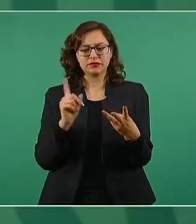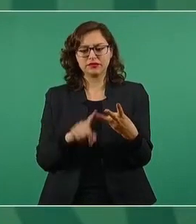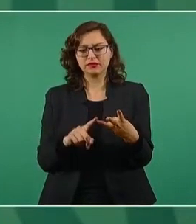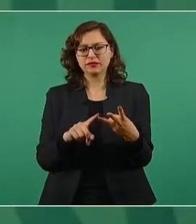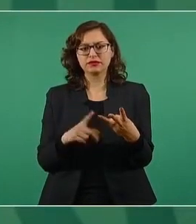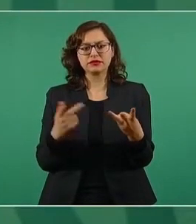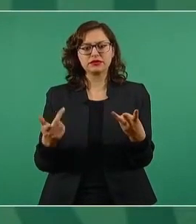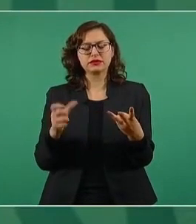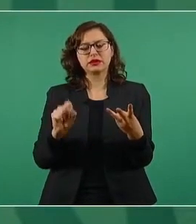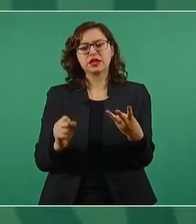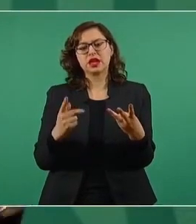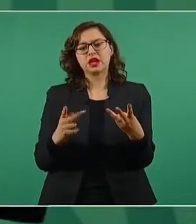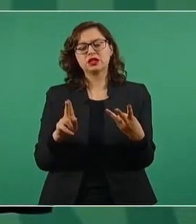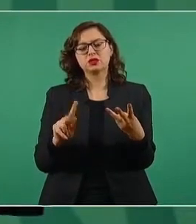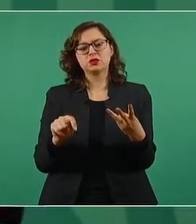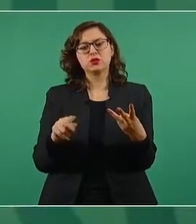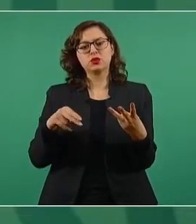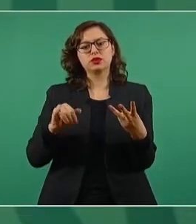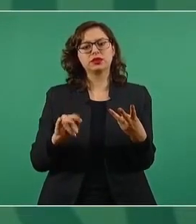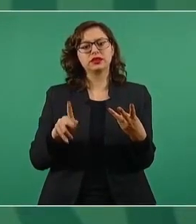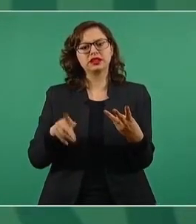Spooning? O sea,